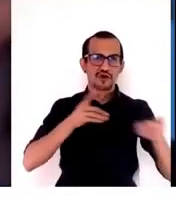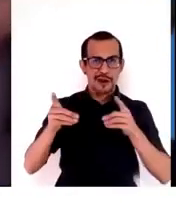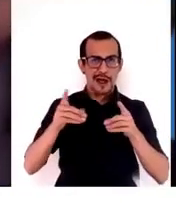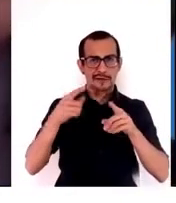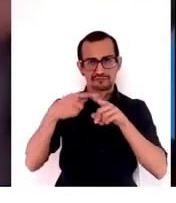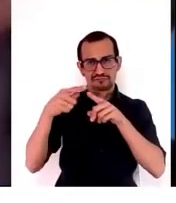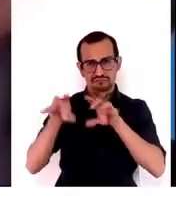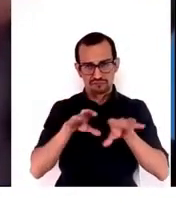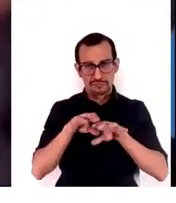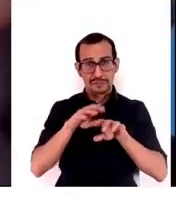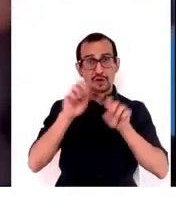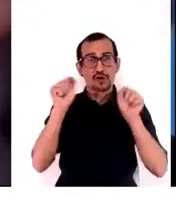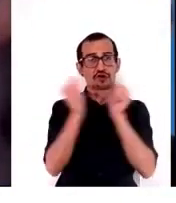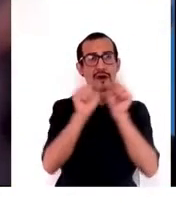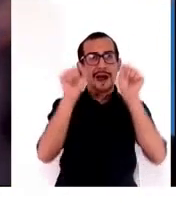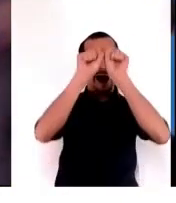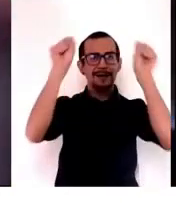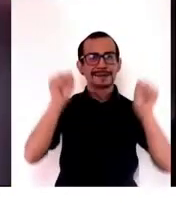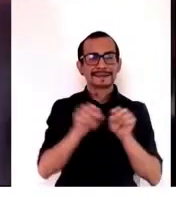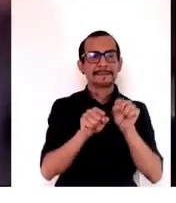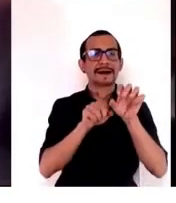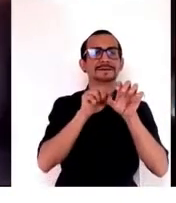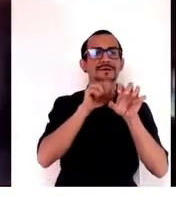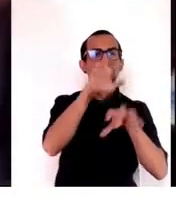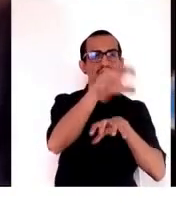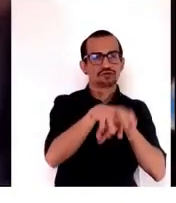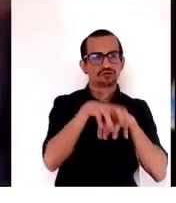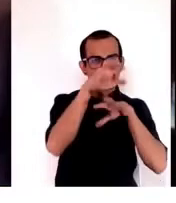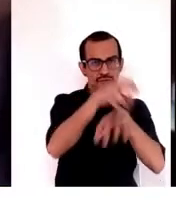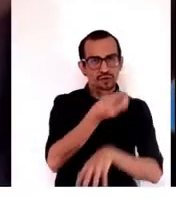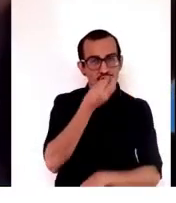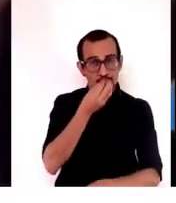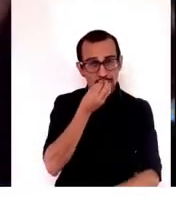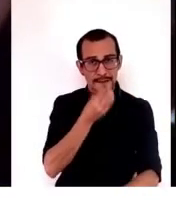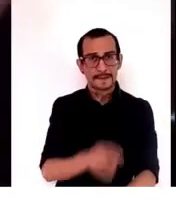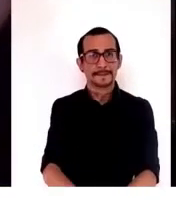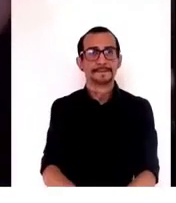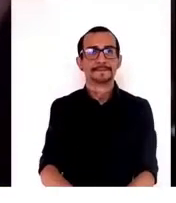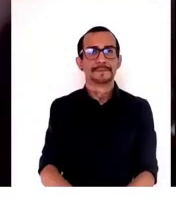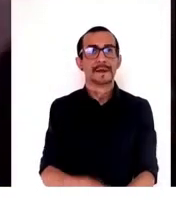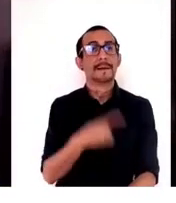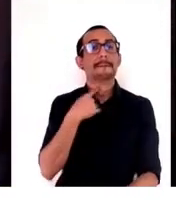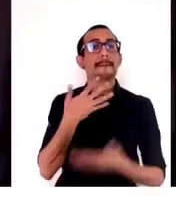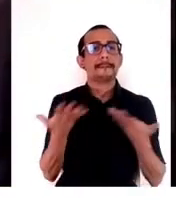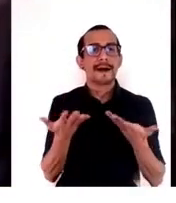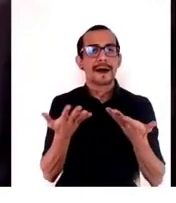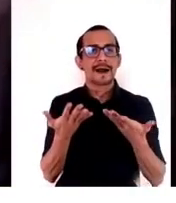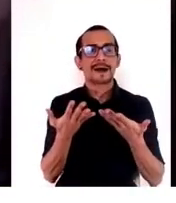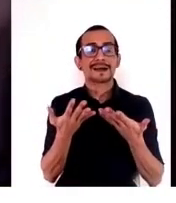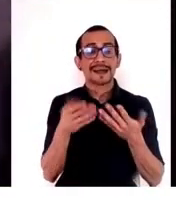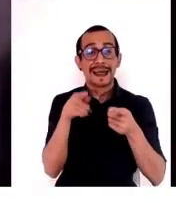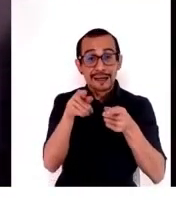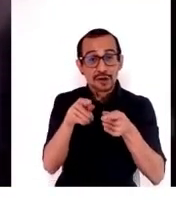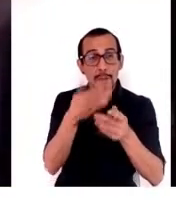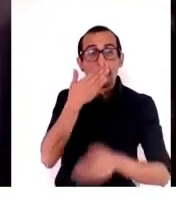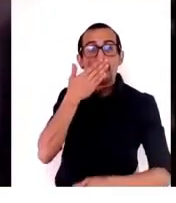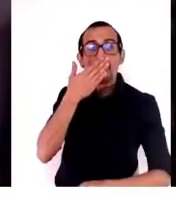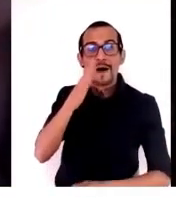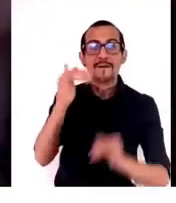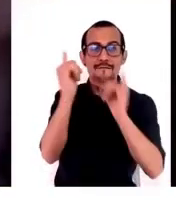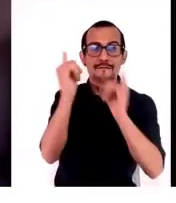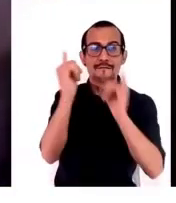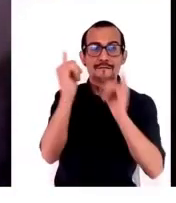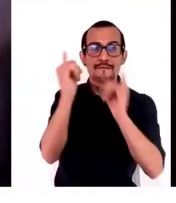través de sistemas agroalimentarios para que sean más eficientes, más